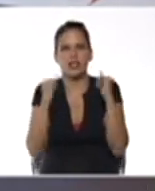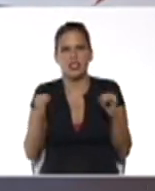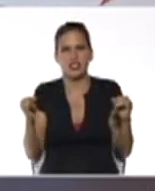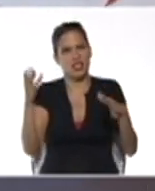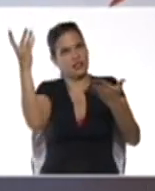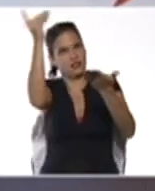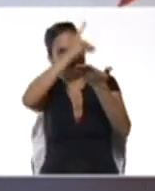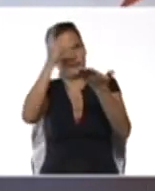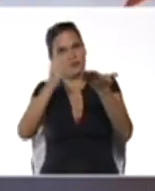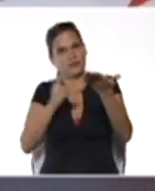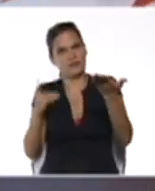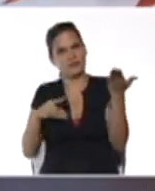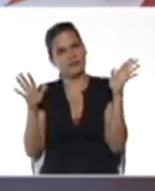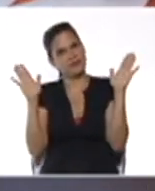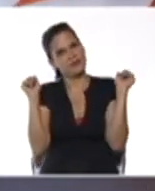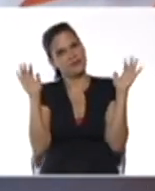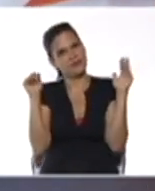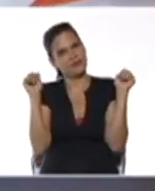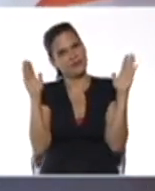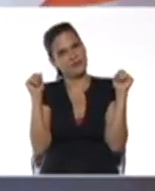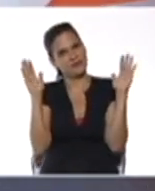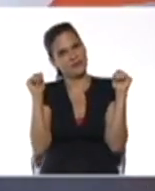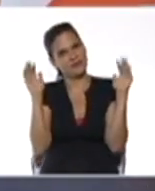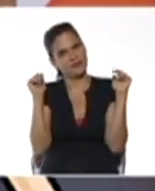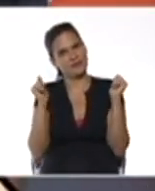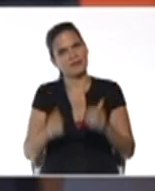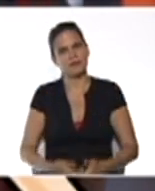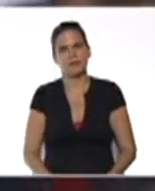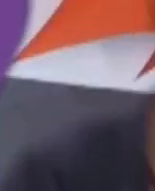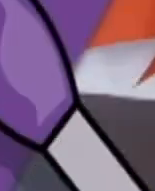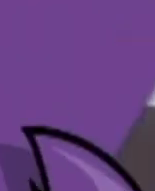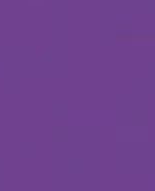¡Dibújame! ¡Chau! mañana! ¡Hasta mañana!